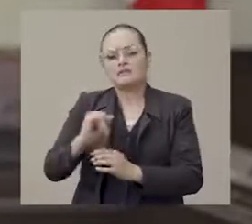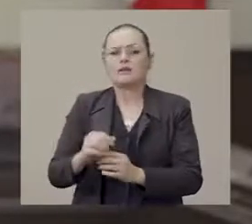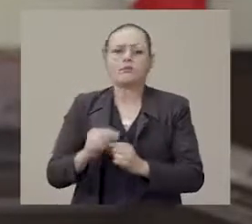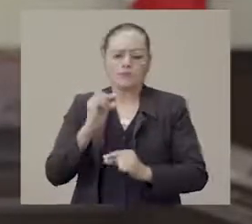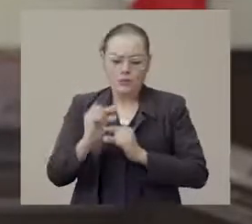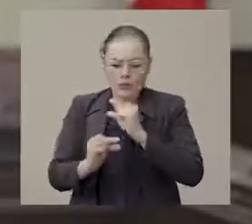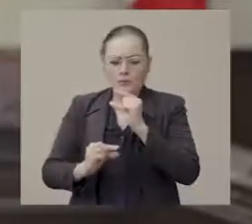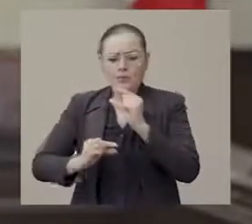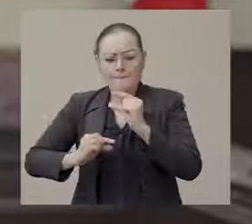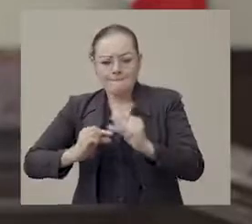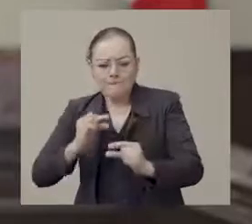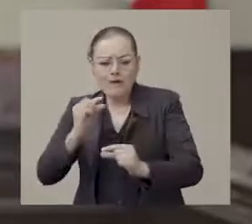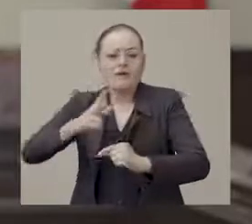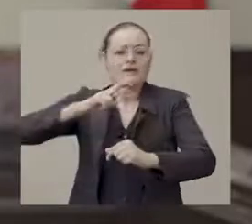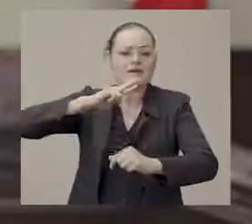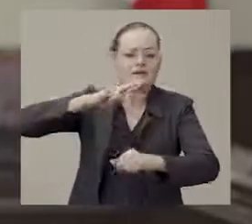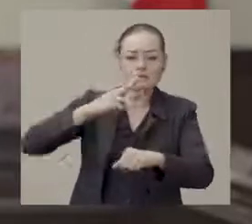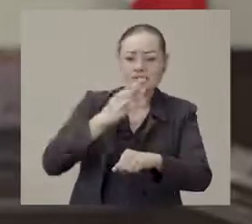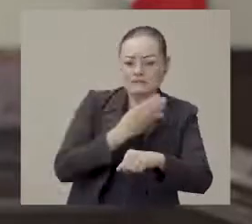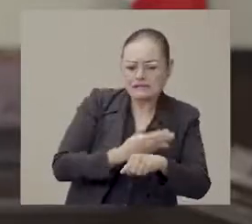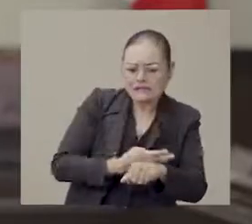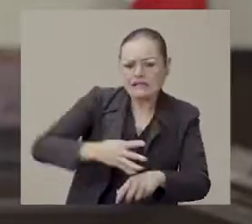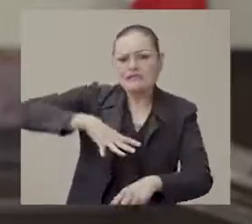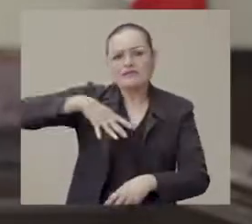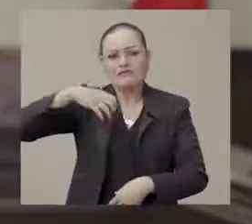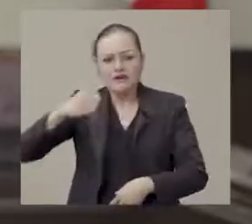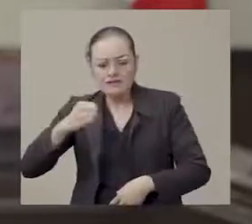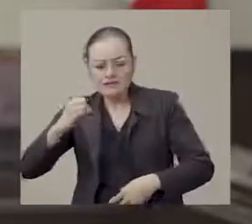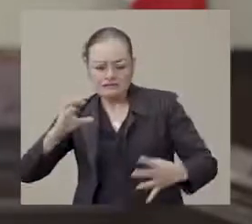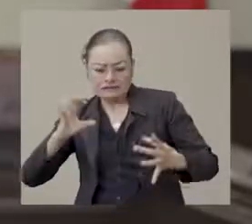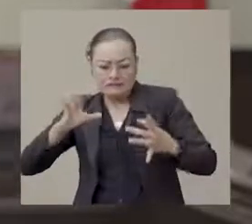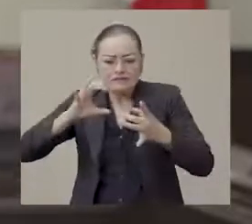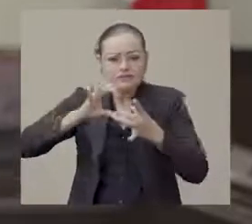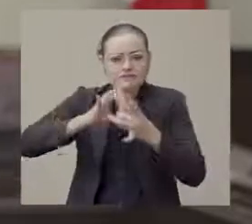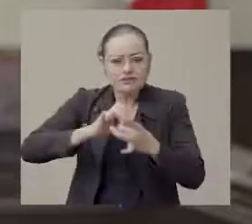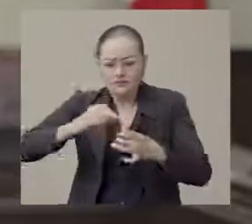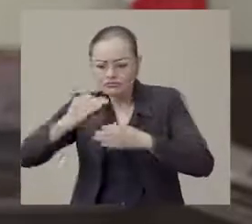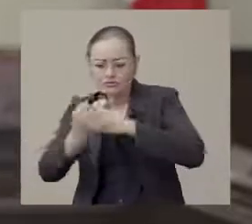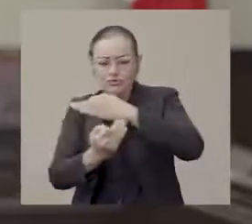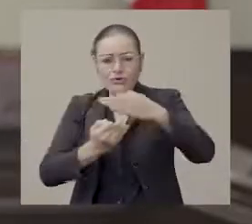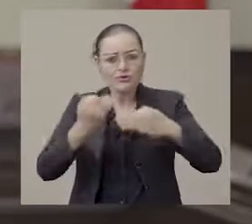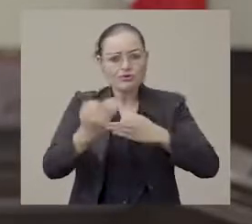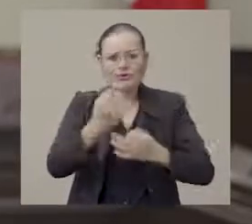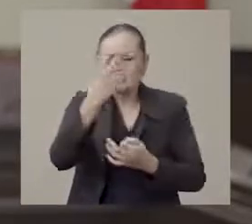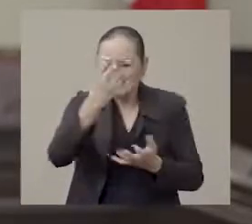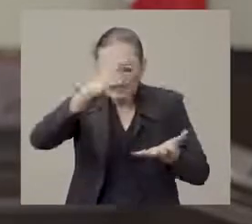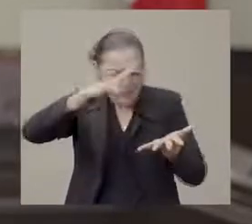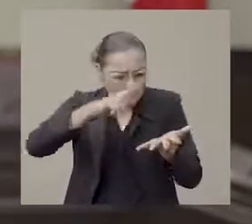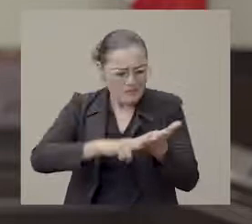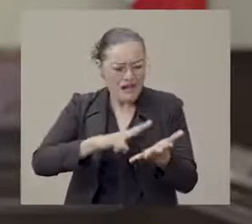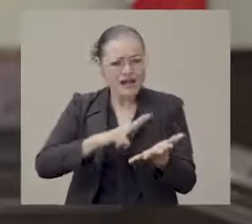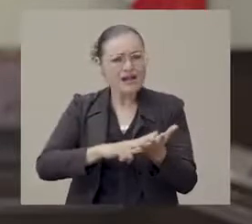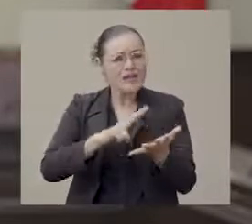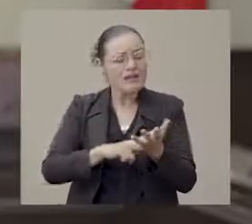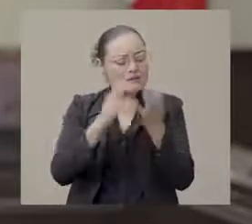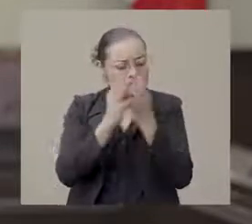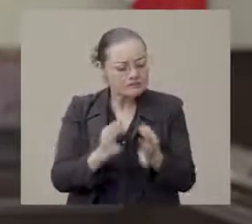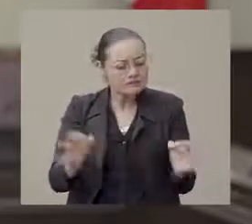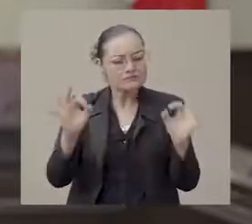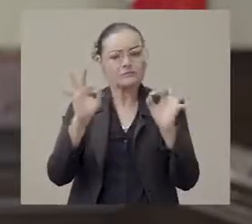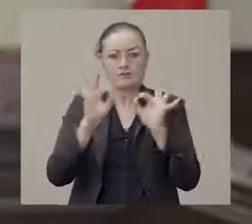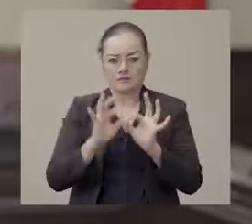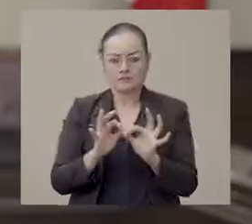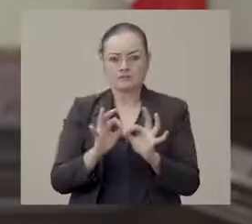alcanzado fue a base de sacrificio, responsabilidad y solidaridad colectiva, que son valores que no